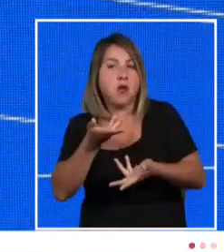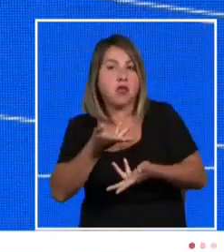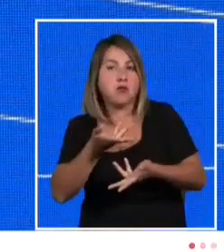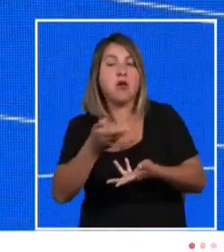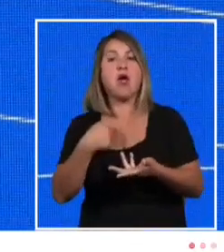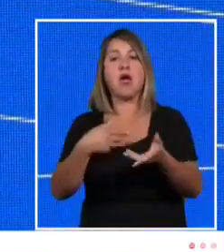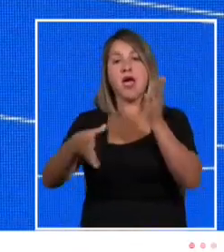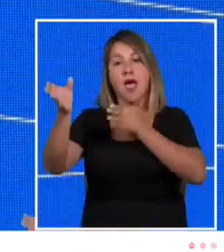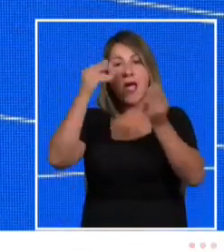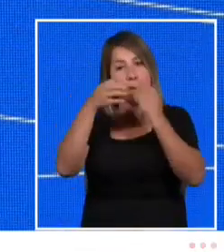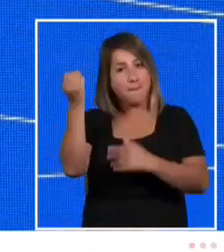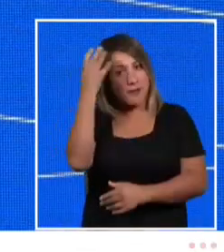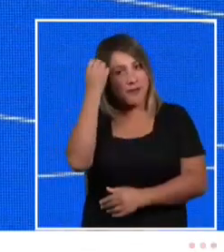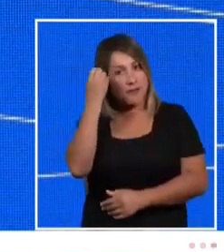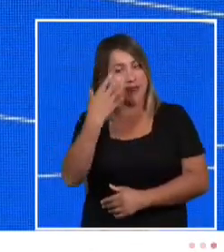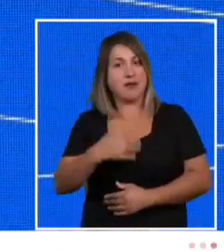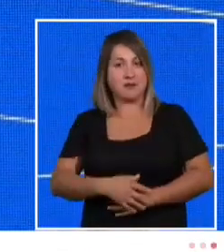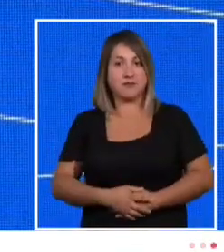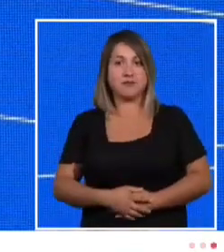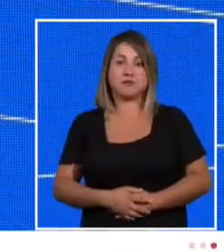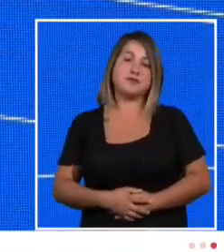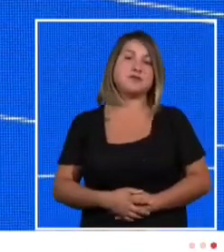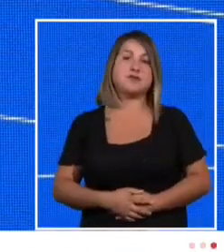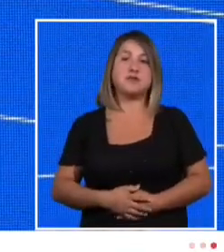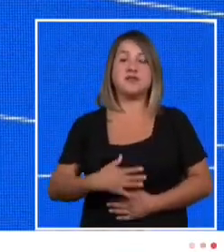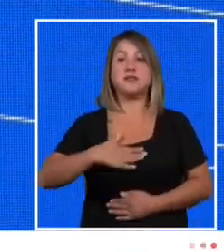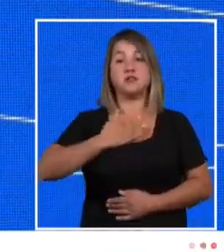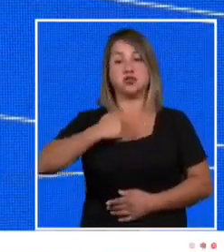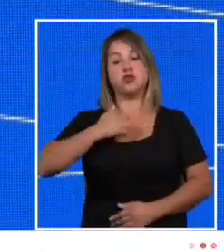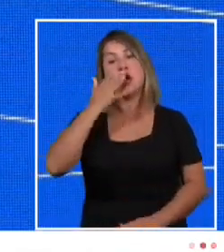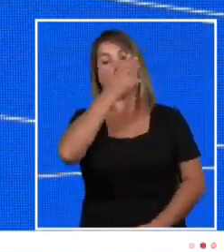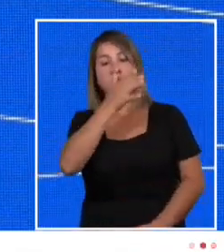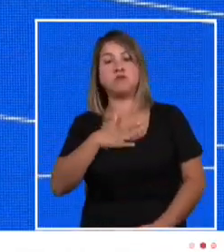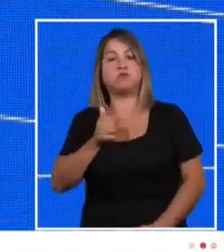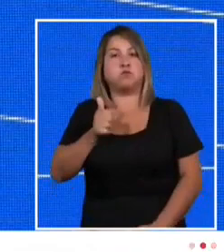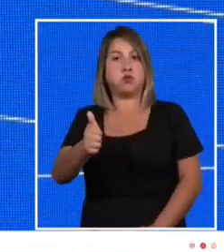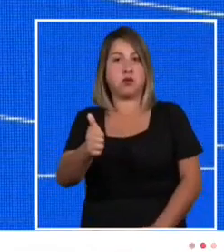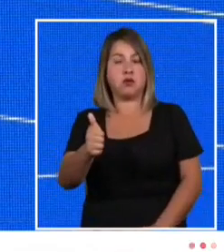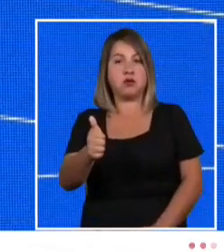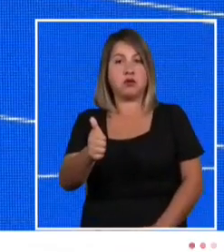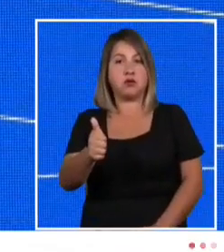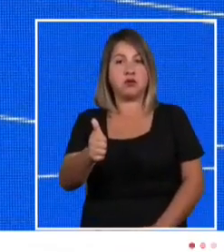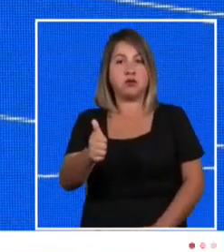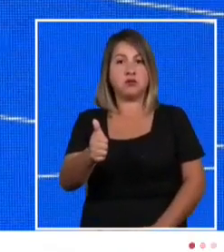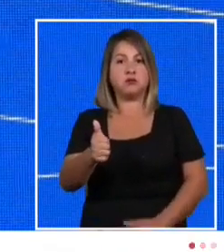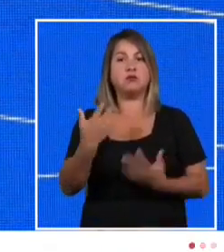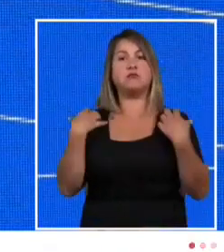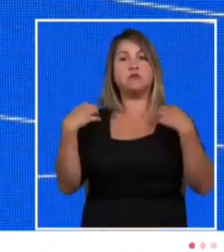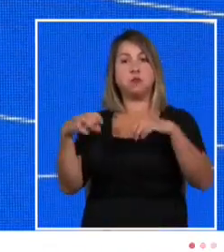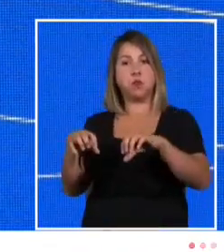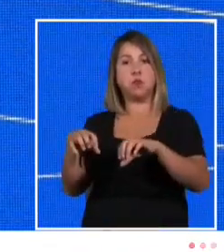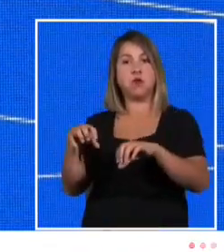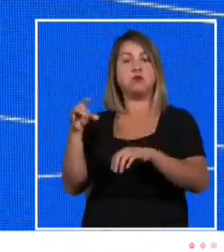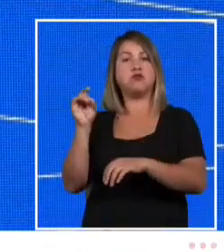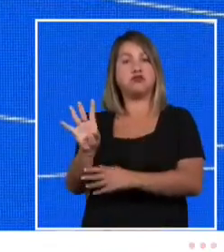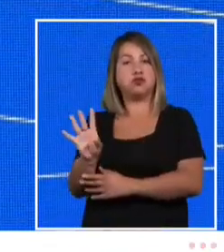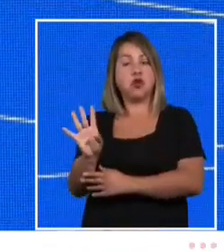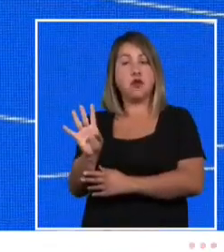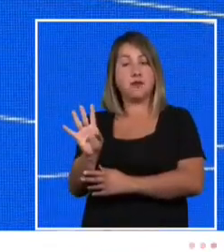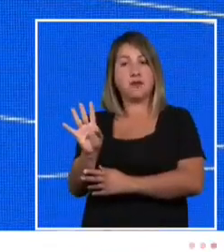siento que mi ego ni mi autoridad descansen en la pretensión absurda